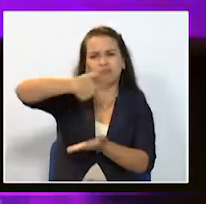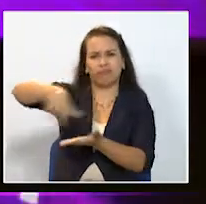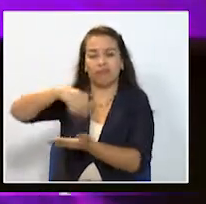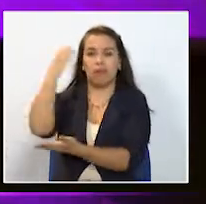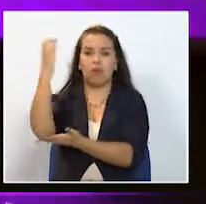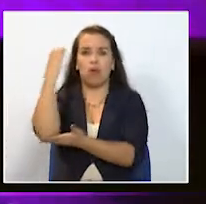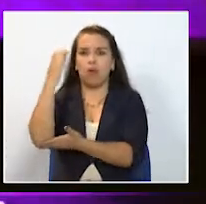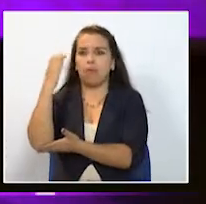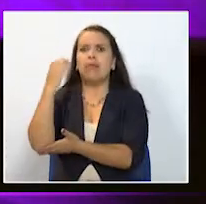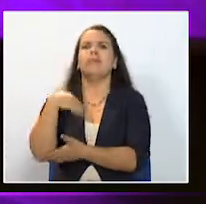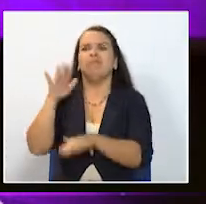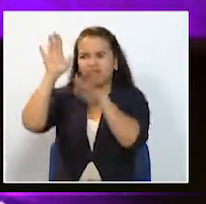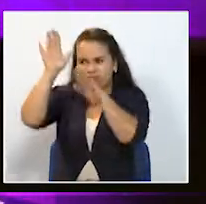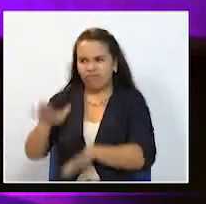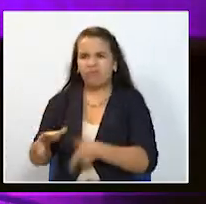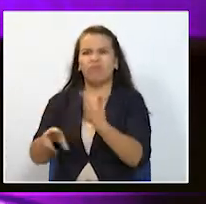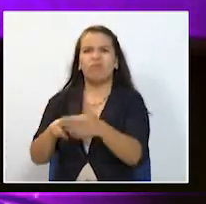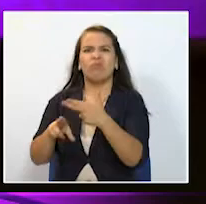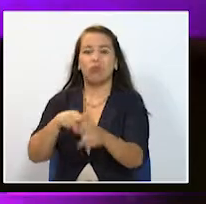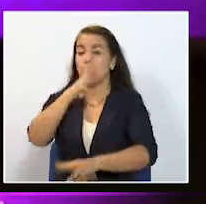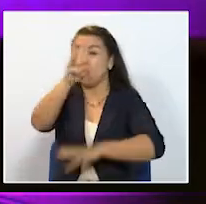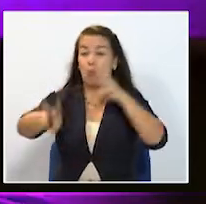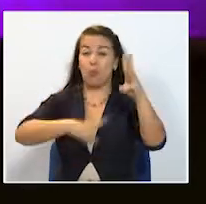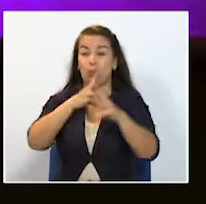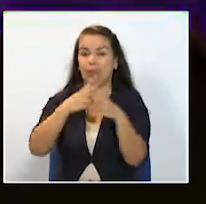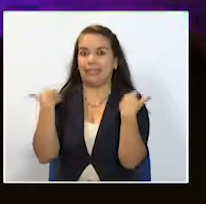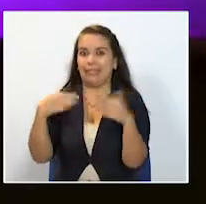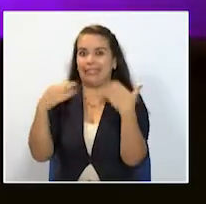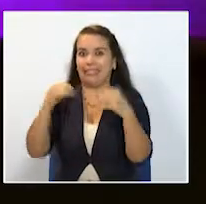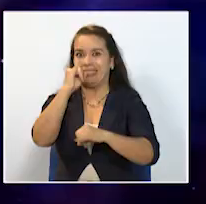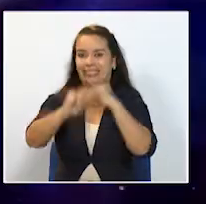preparan para representar al país a nivel internacional